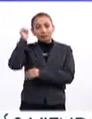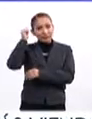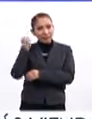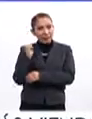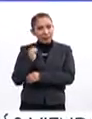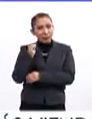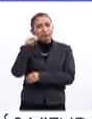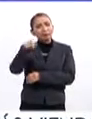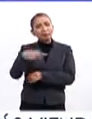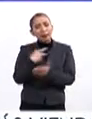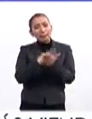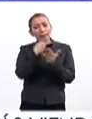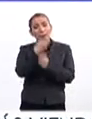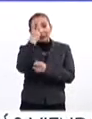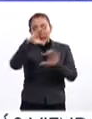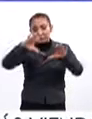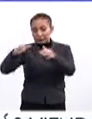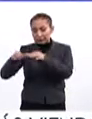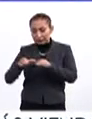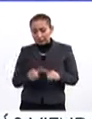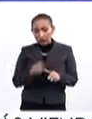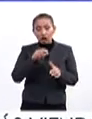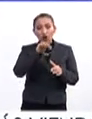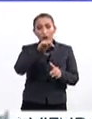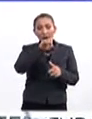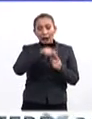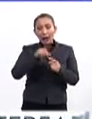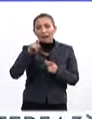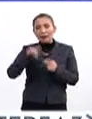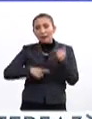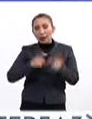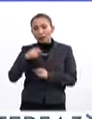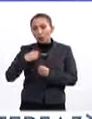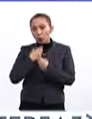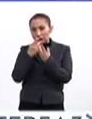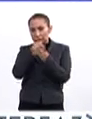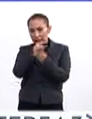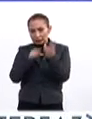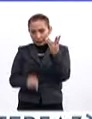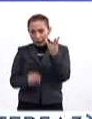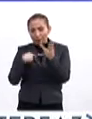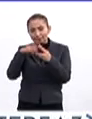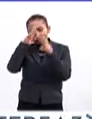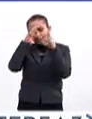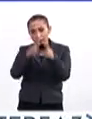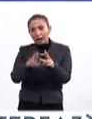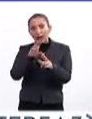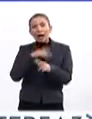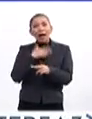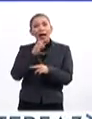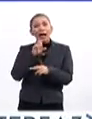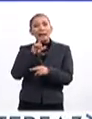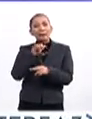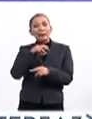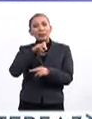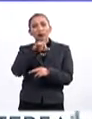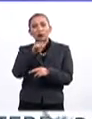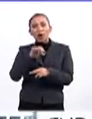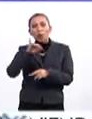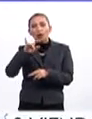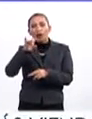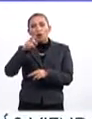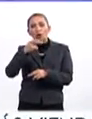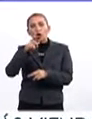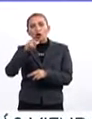Sinaloa. Galardón que en tres categorías, novela, dramaturgia y poesía, rinde homenaje a Elmer Mendoza, Juan